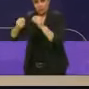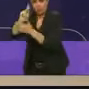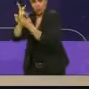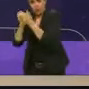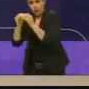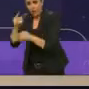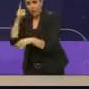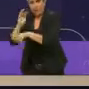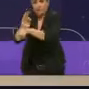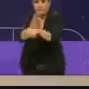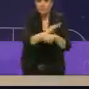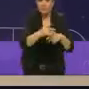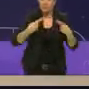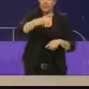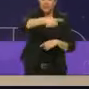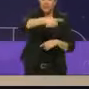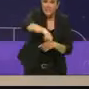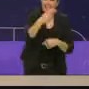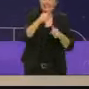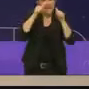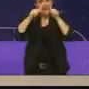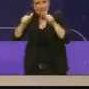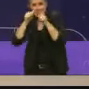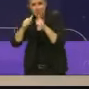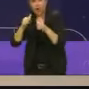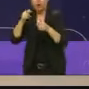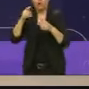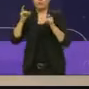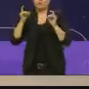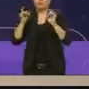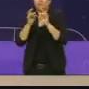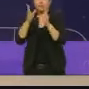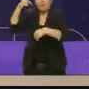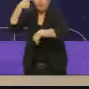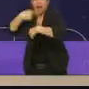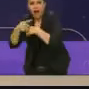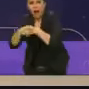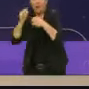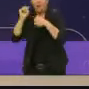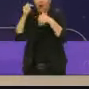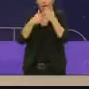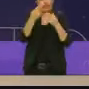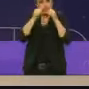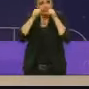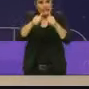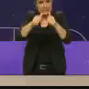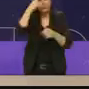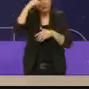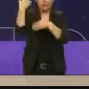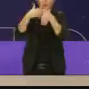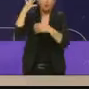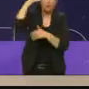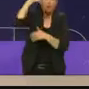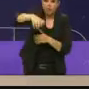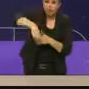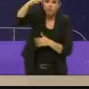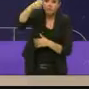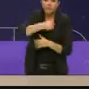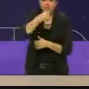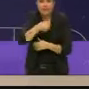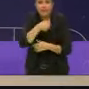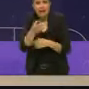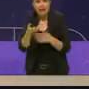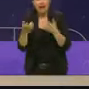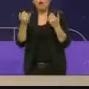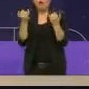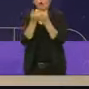seguro ciudadano para que te atiendan los momentos de riesgo y te ponga a flote. Para la vejez, sí, pero también un seguro de